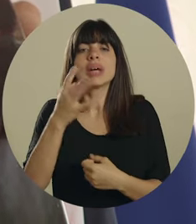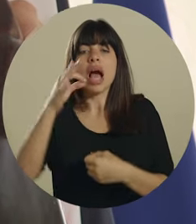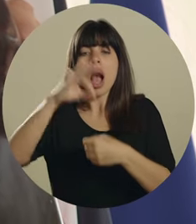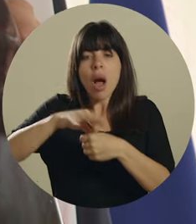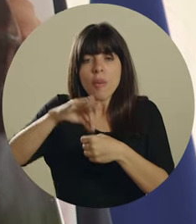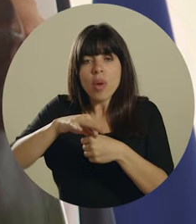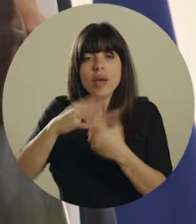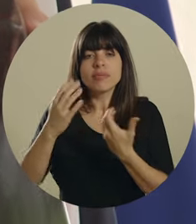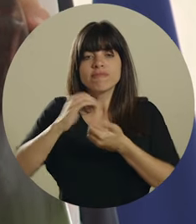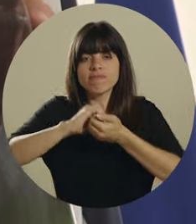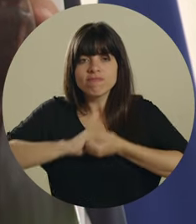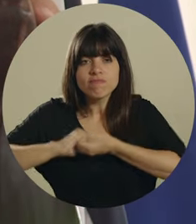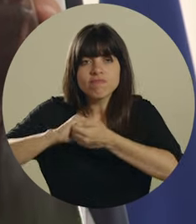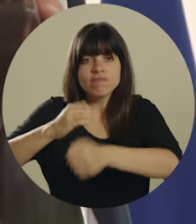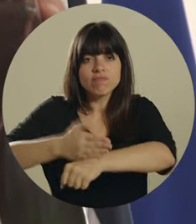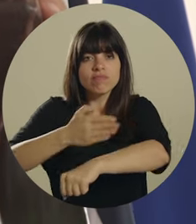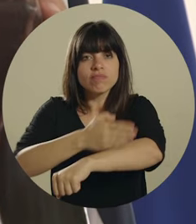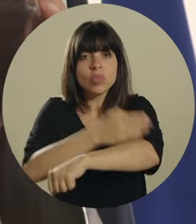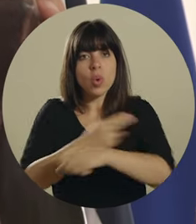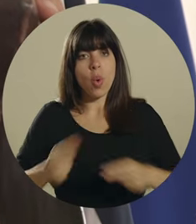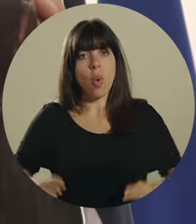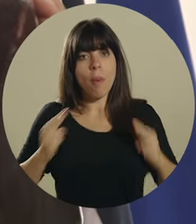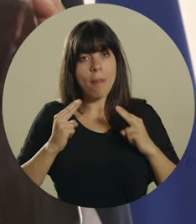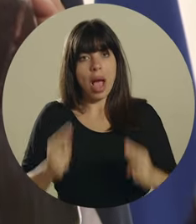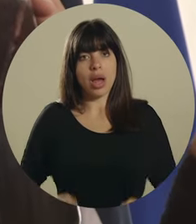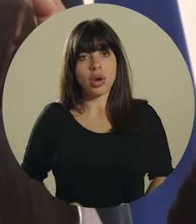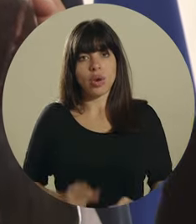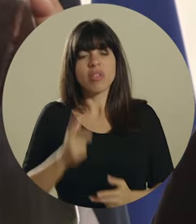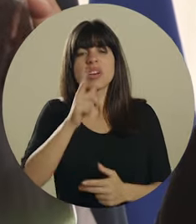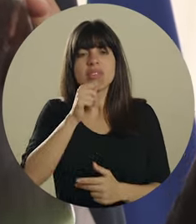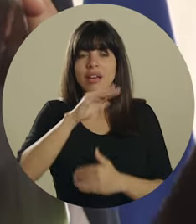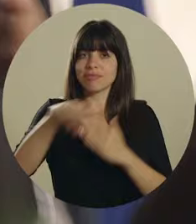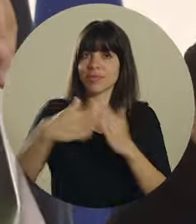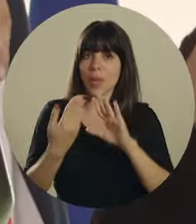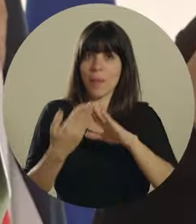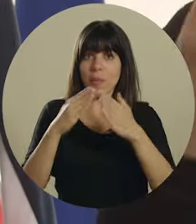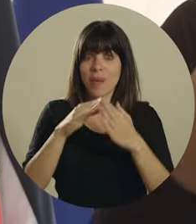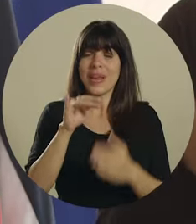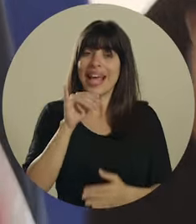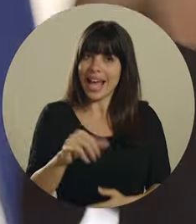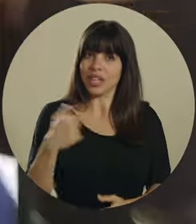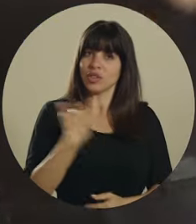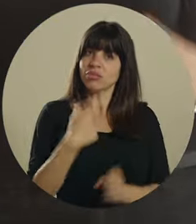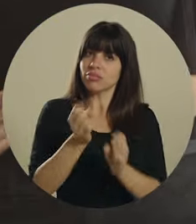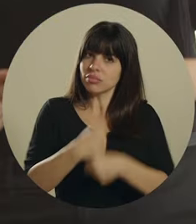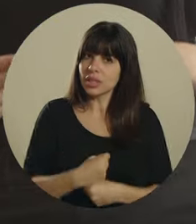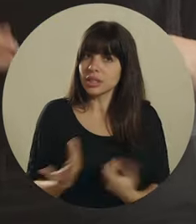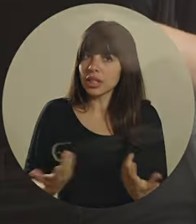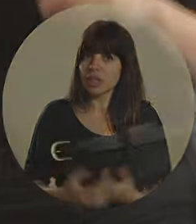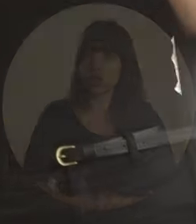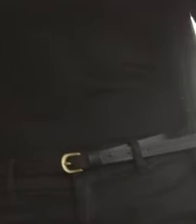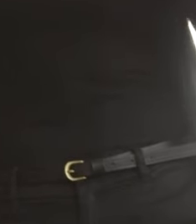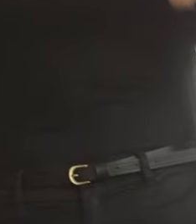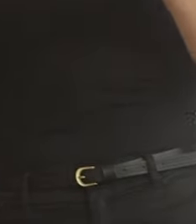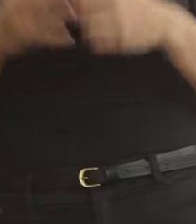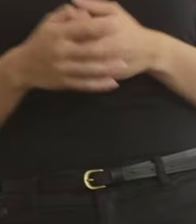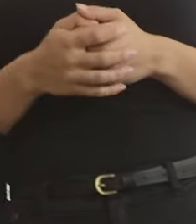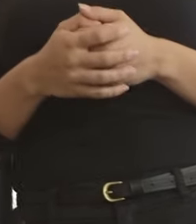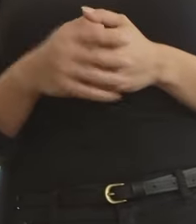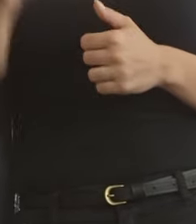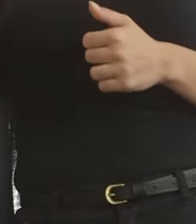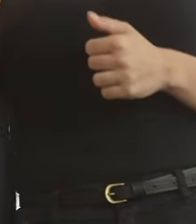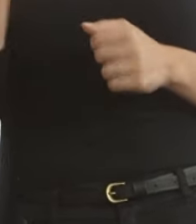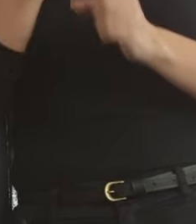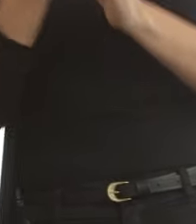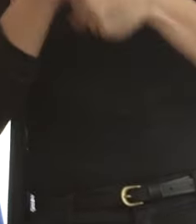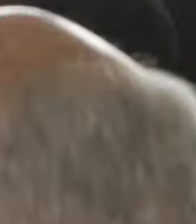Pero lo que estamos haciendo es abonando en solidaridad y en progreso humano a este pueblo. Eso es lo